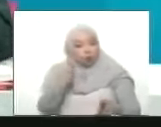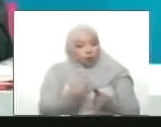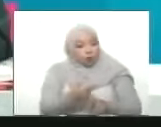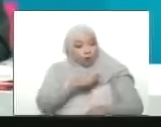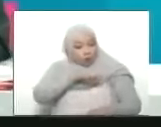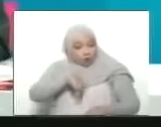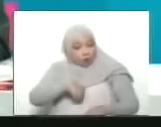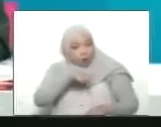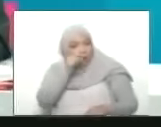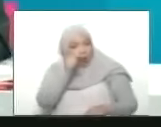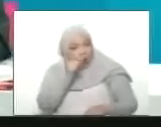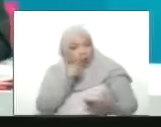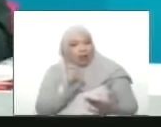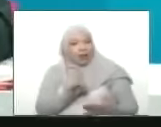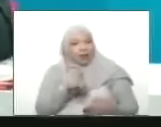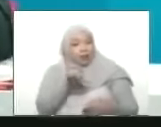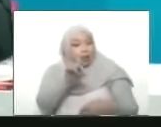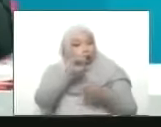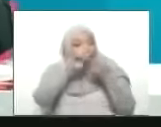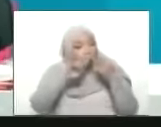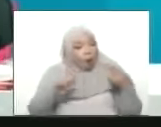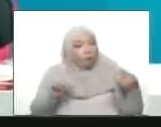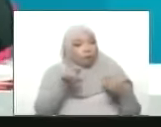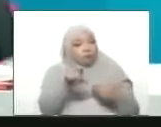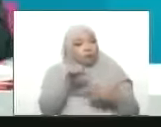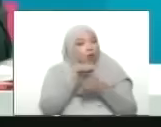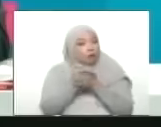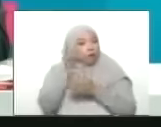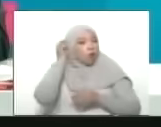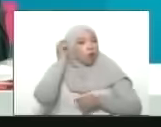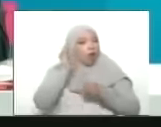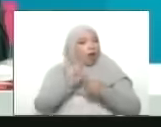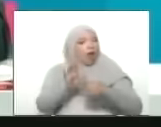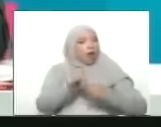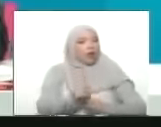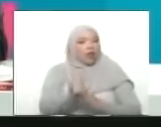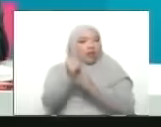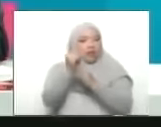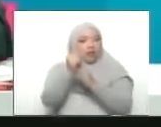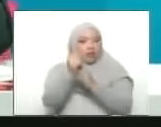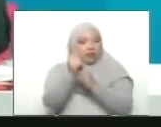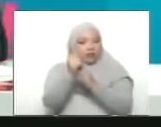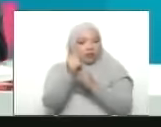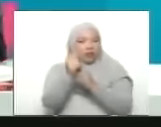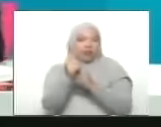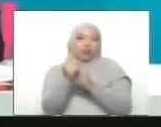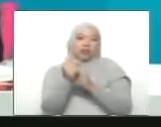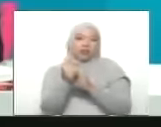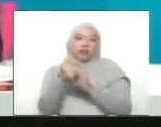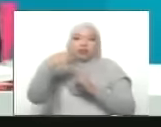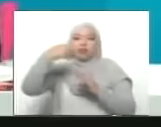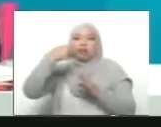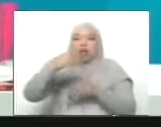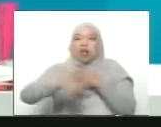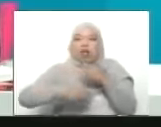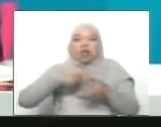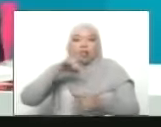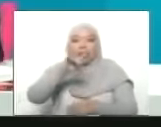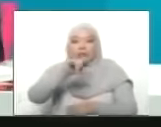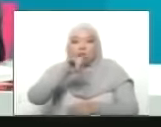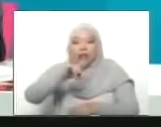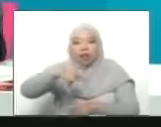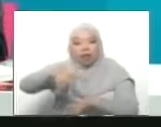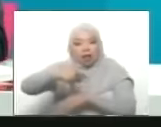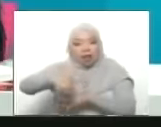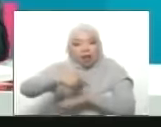tienes que cumplir y poner a la mujer protagonista protagonista en medios redes calles